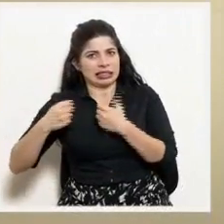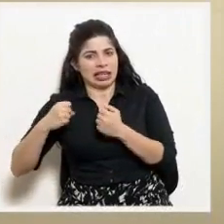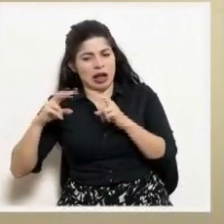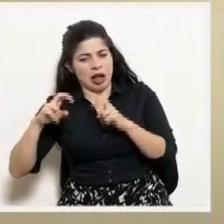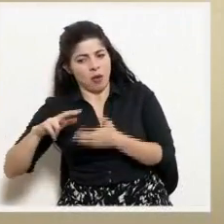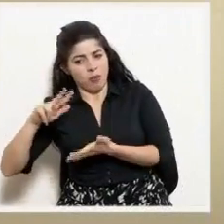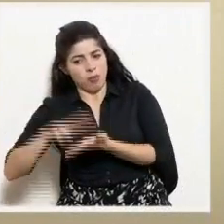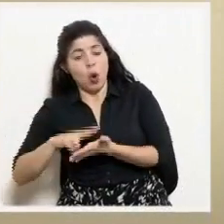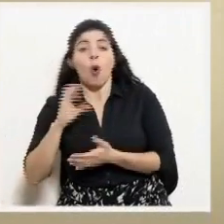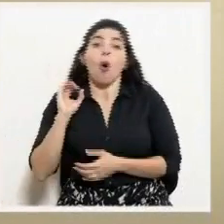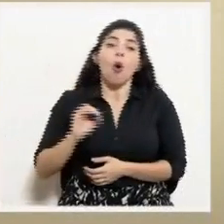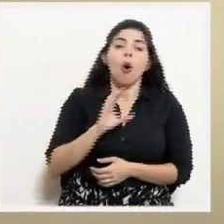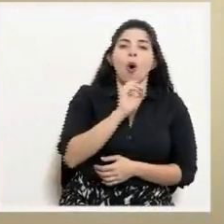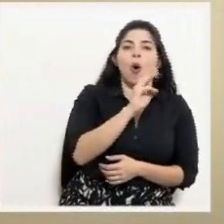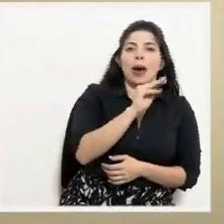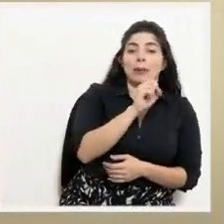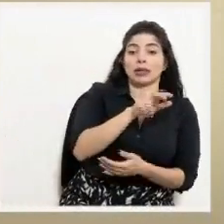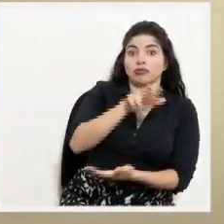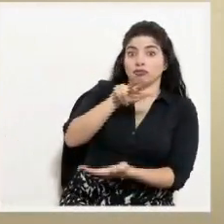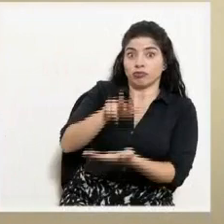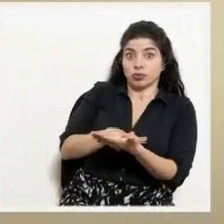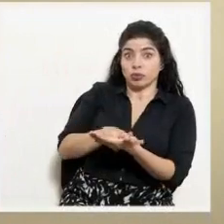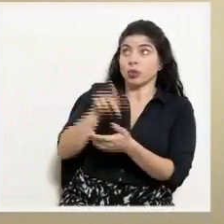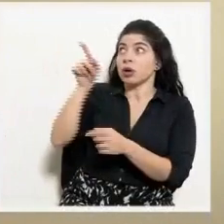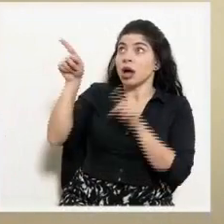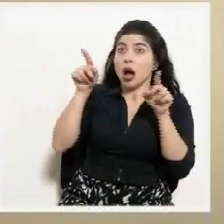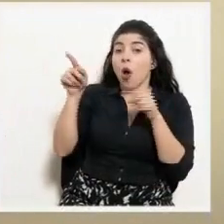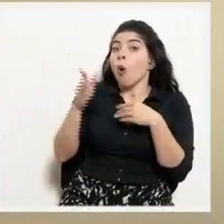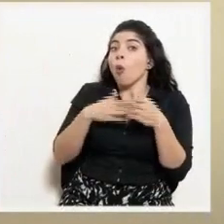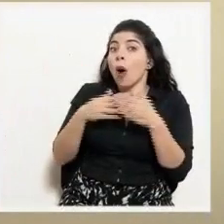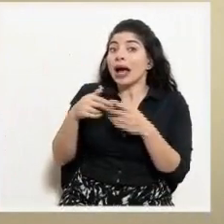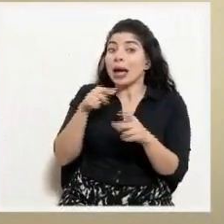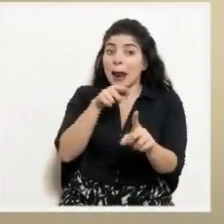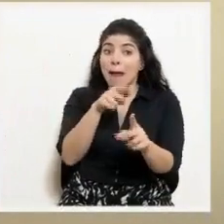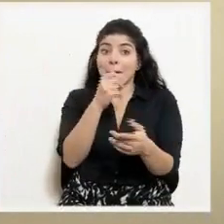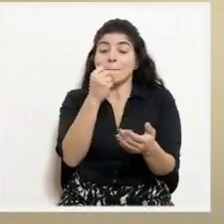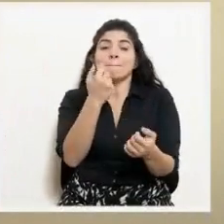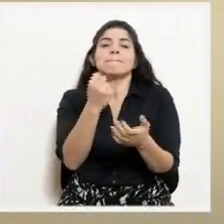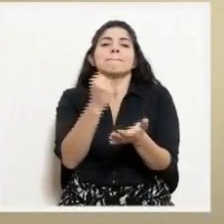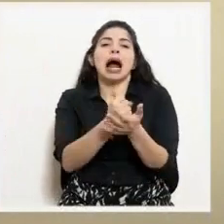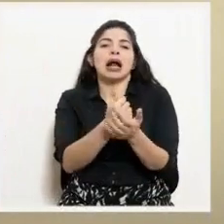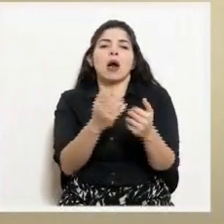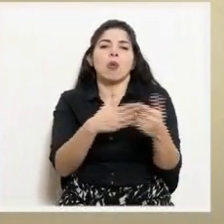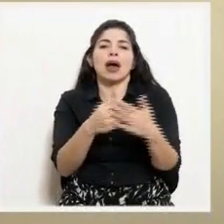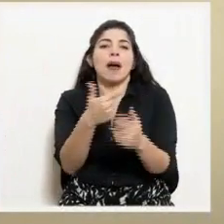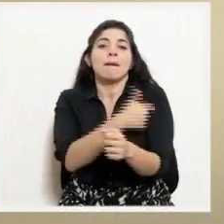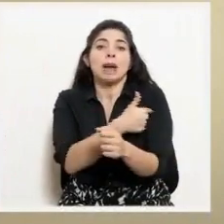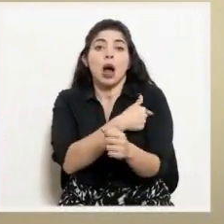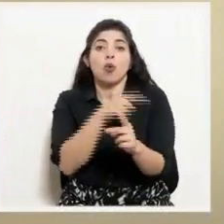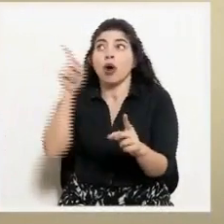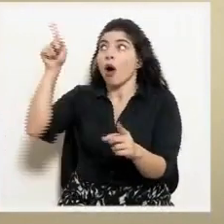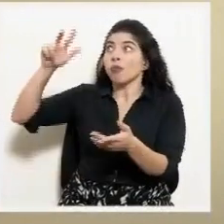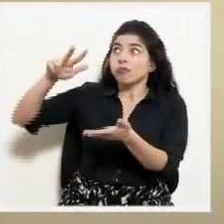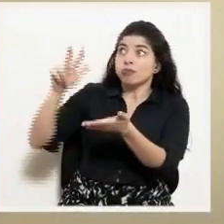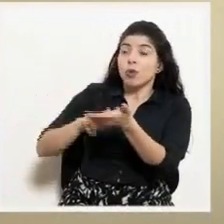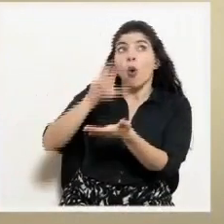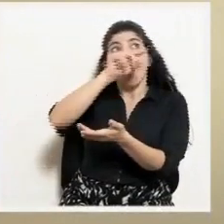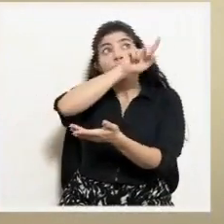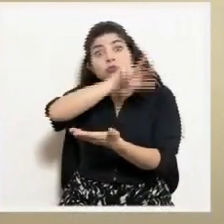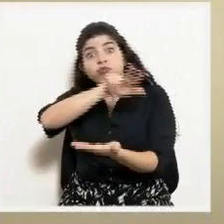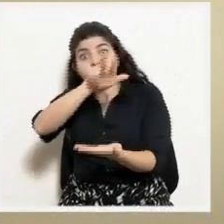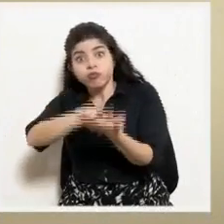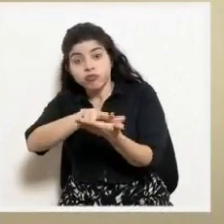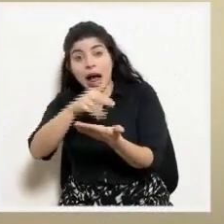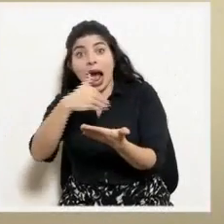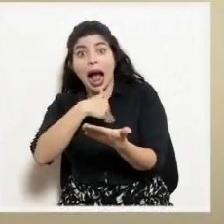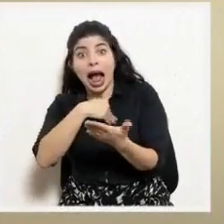cualitativo que hay. Una vez que cualquier vacuna esté dentro de estas listas de